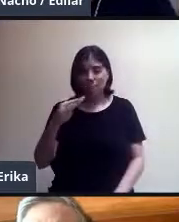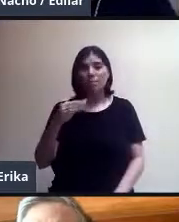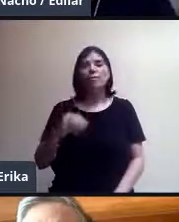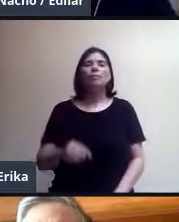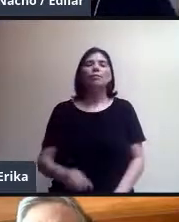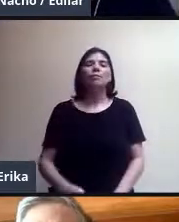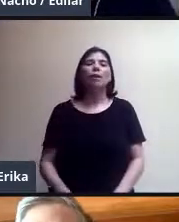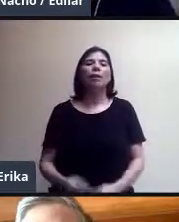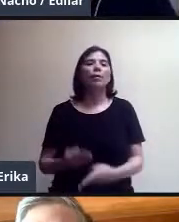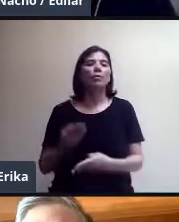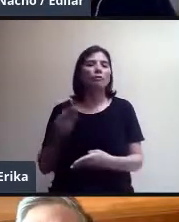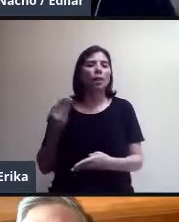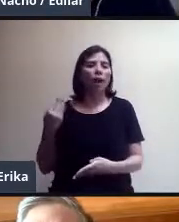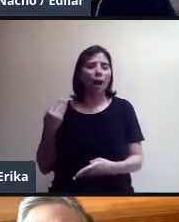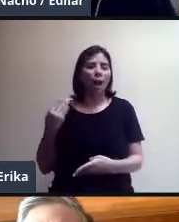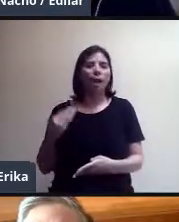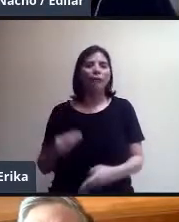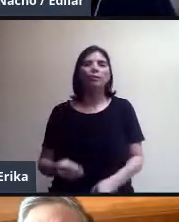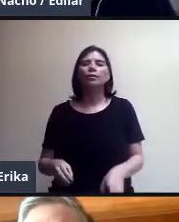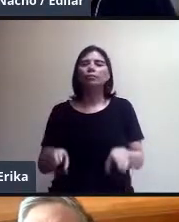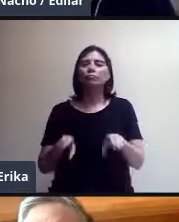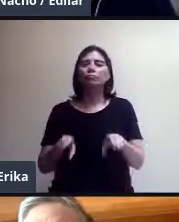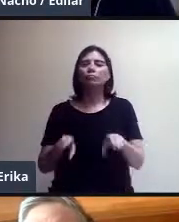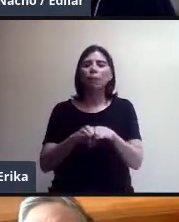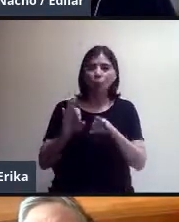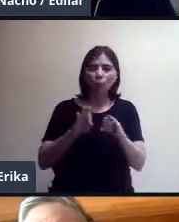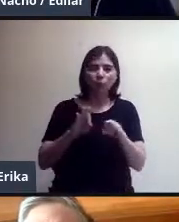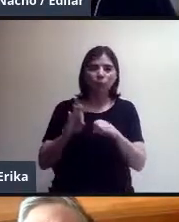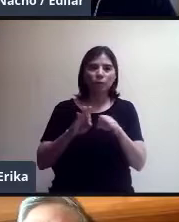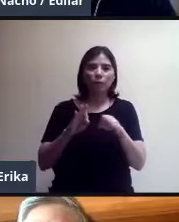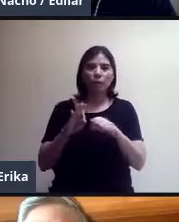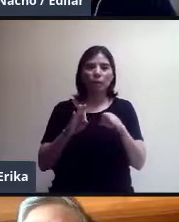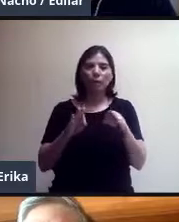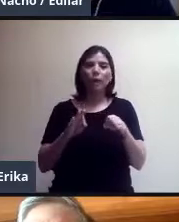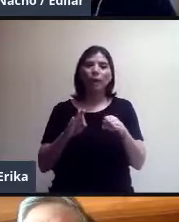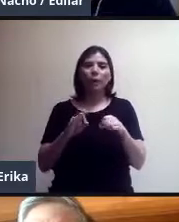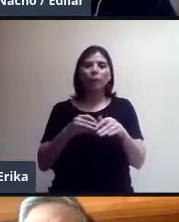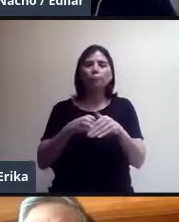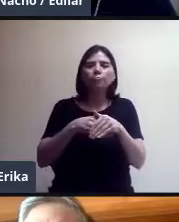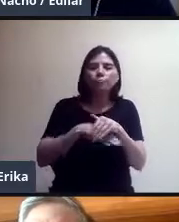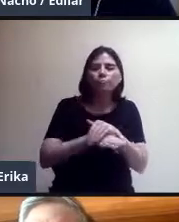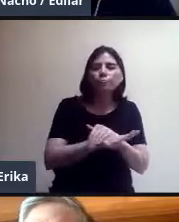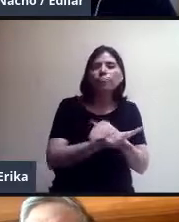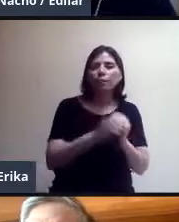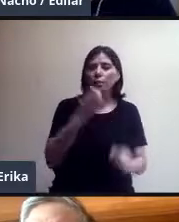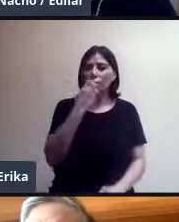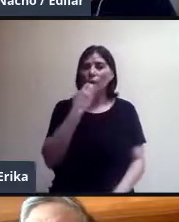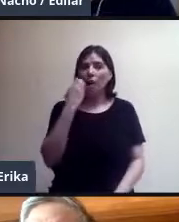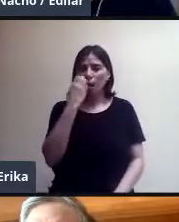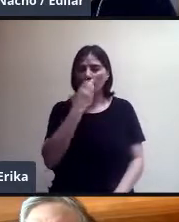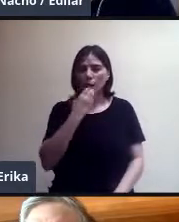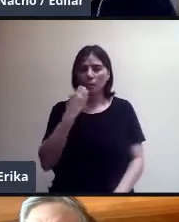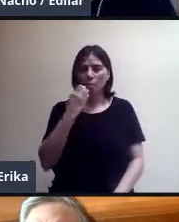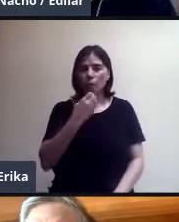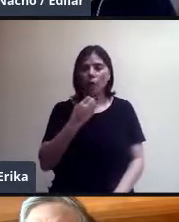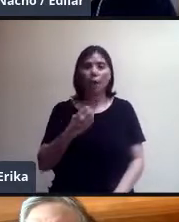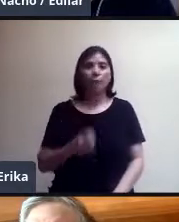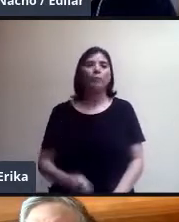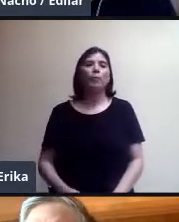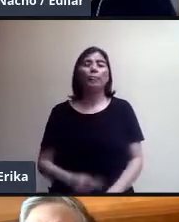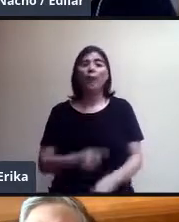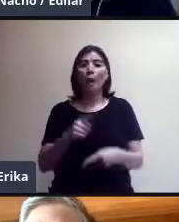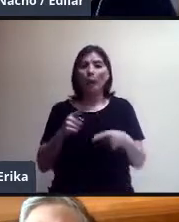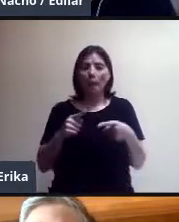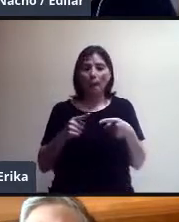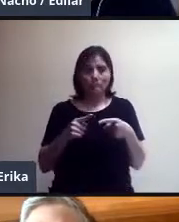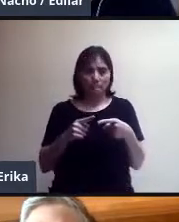conocer los lineamientos sobre cómo será el regreso a clases. Primero que nada, que tengan la seguridad que no